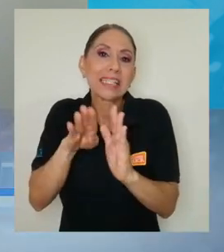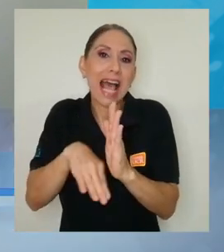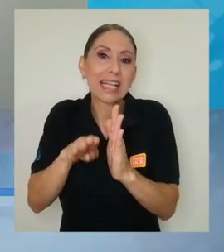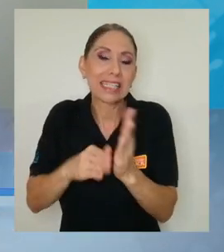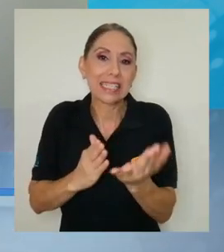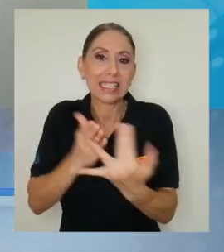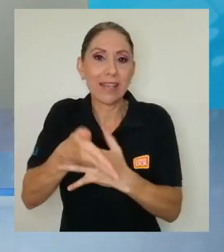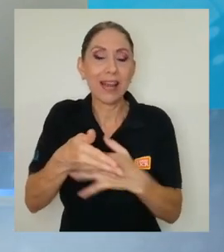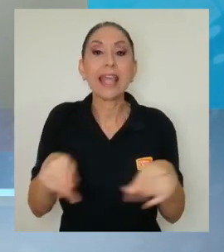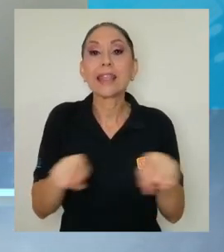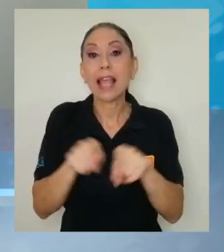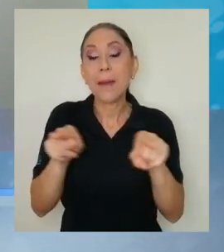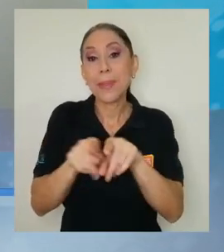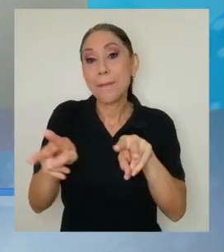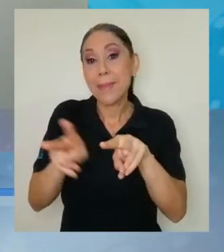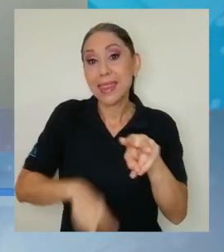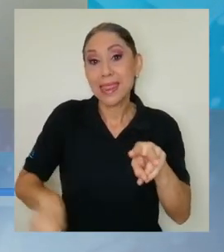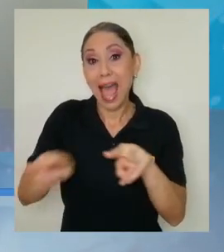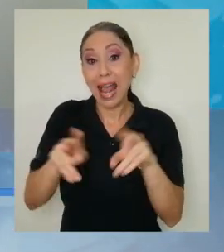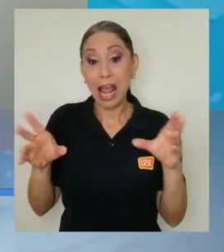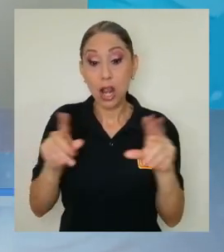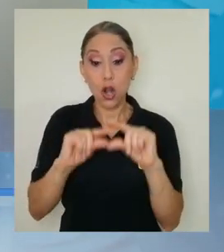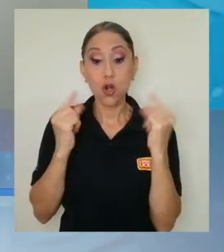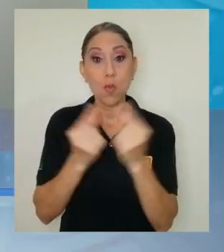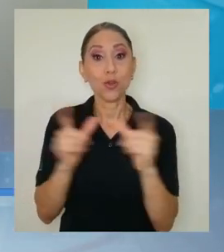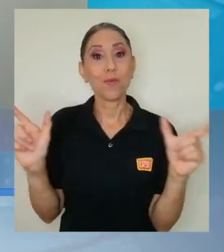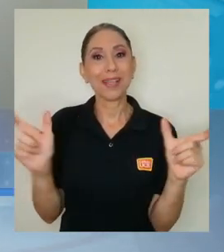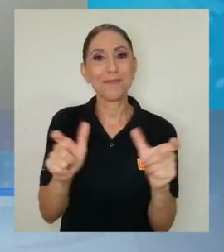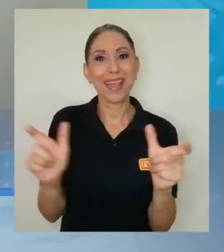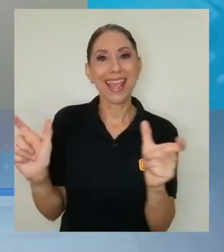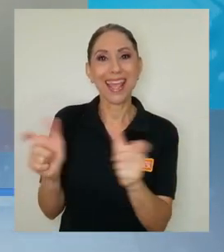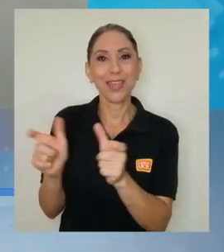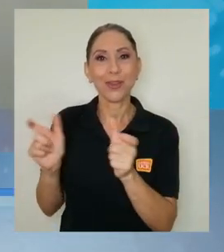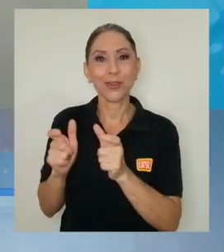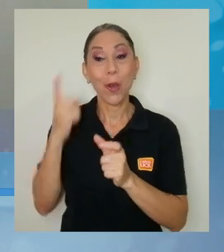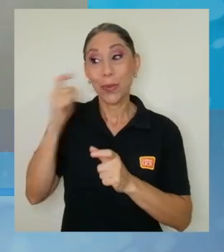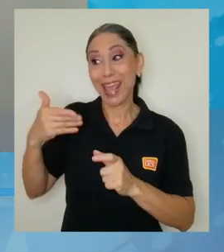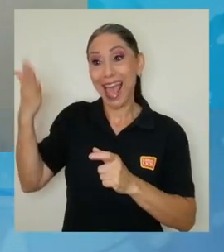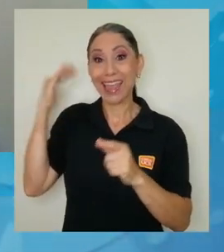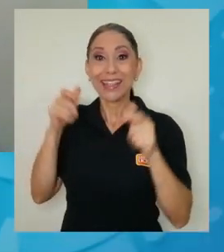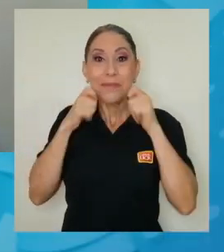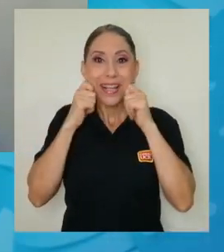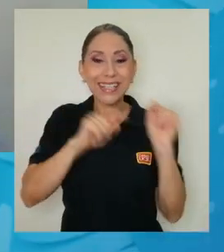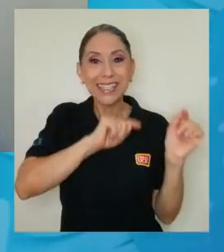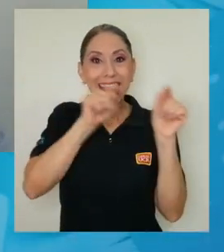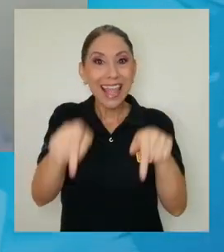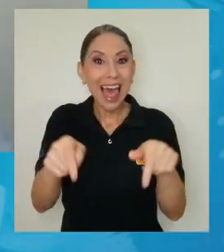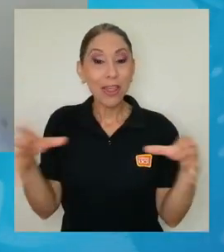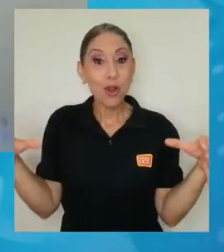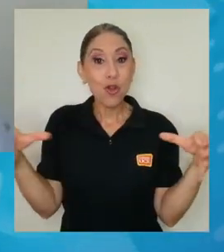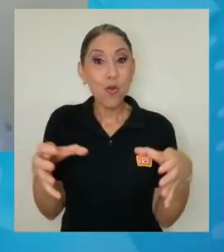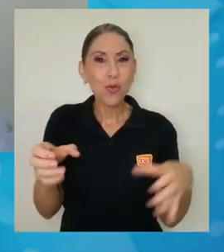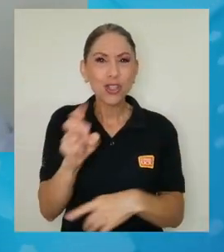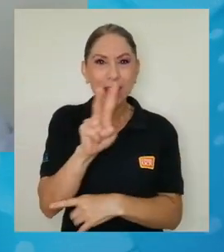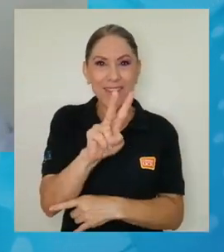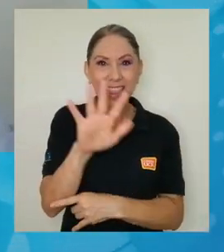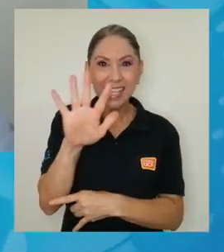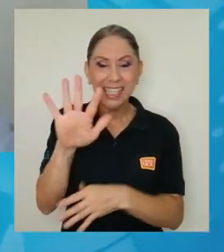ventaja también de tener grupos más pequeños, porque en la presencialidad los grupos eran de 25,